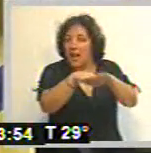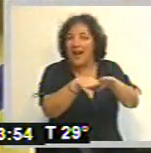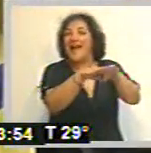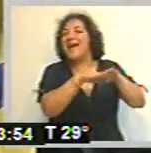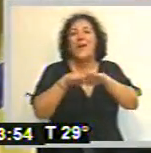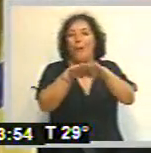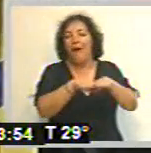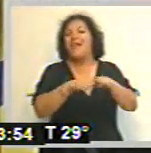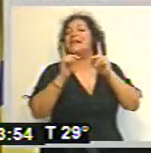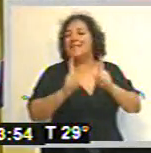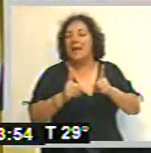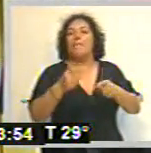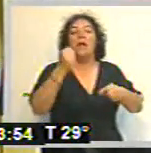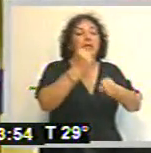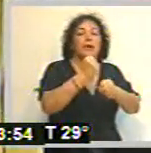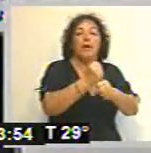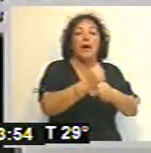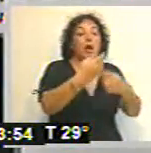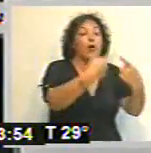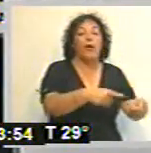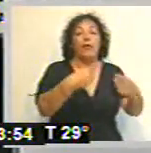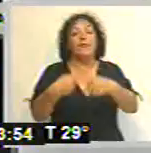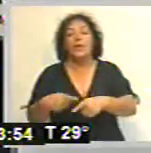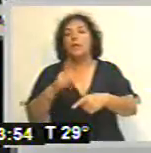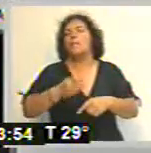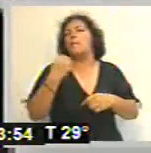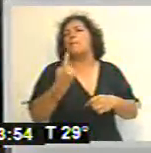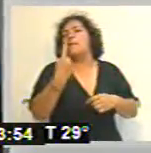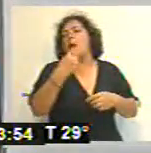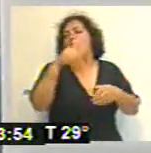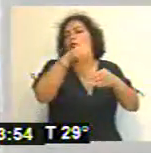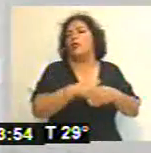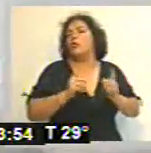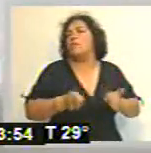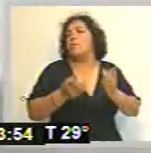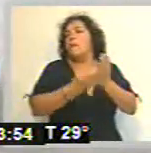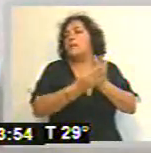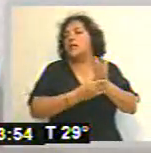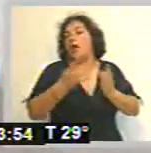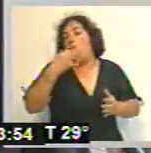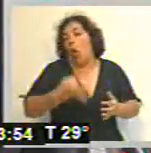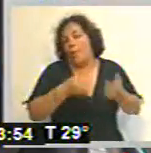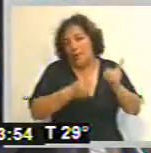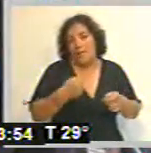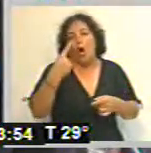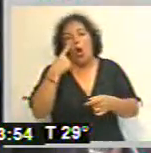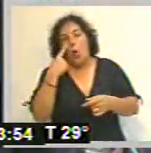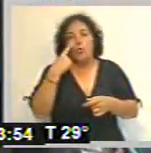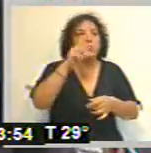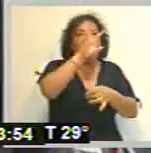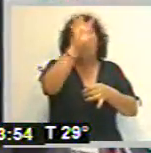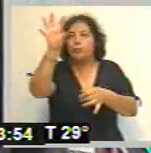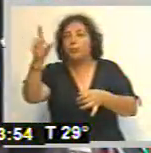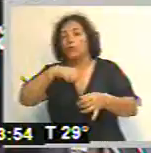interactuar entre los distintos dos actores, primero del propio Ministerio, obviamente también con los municipios que son justamente nuestro